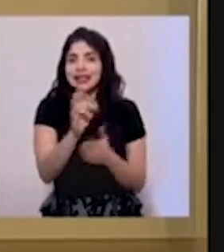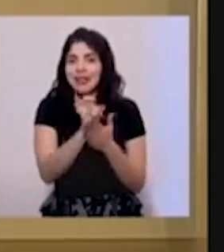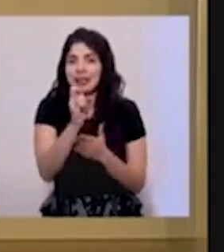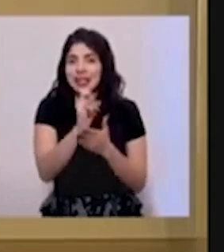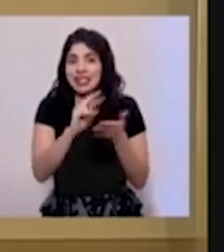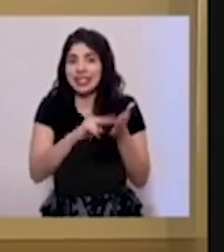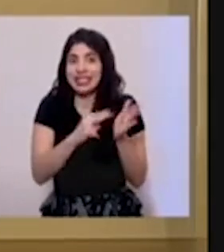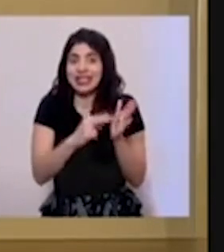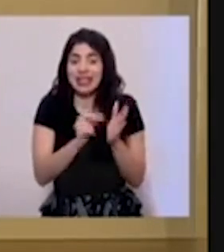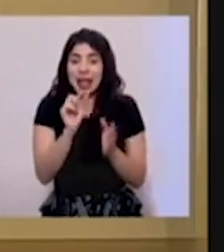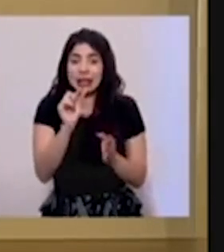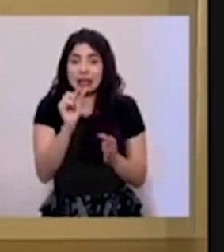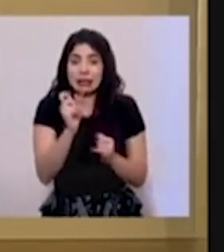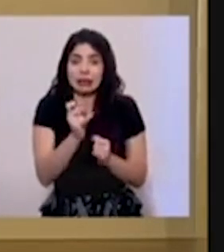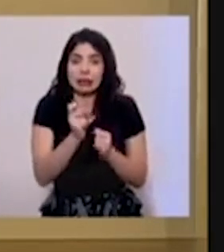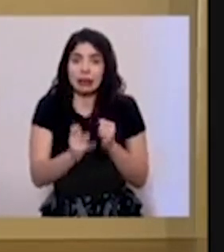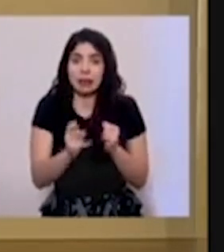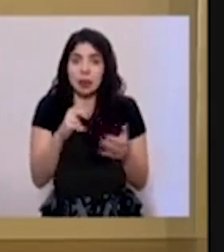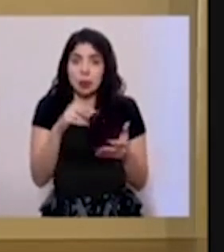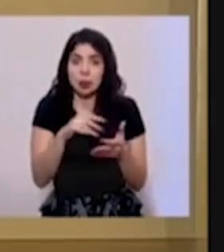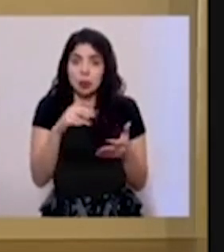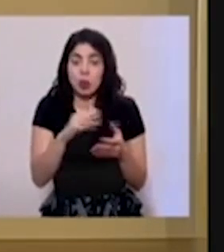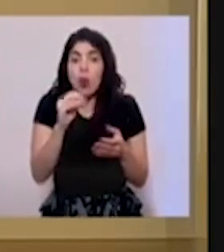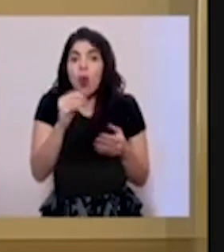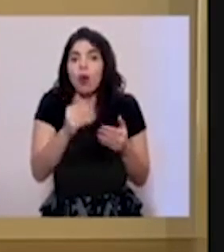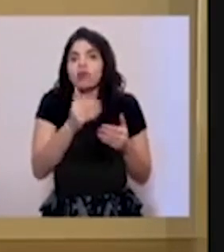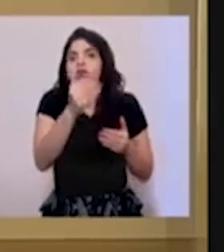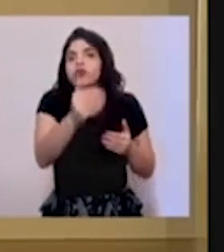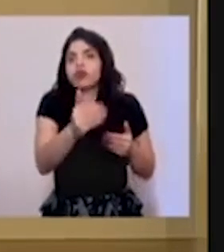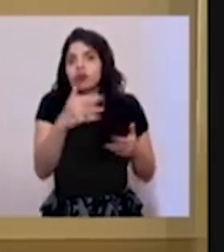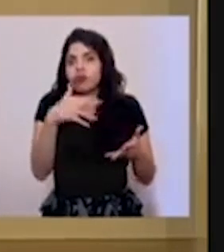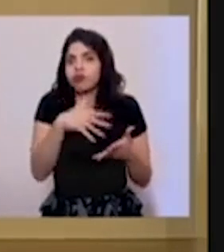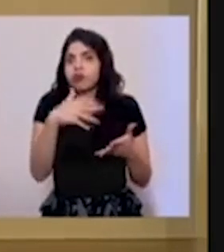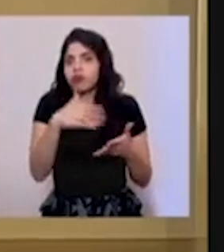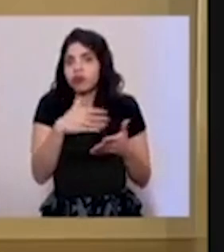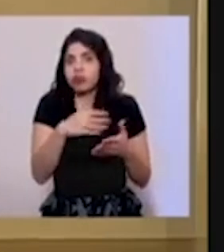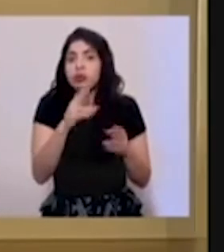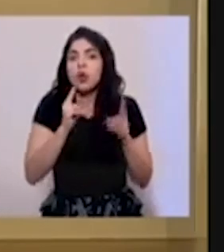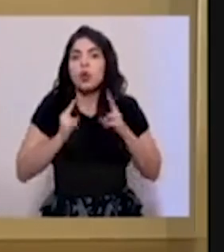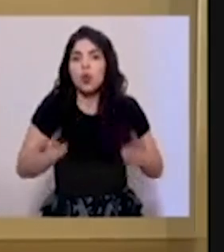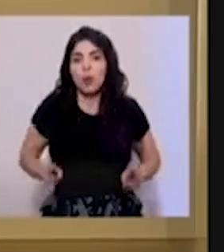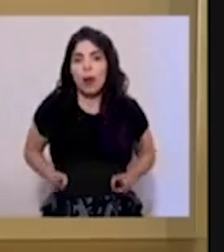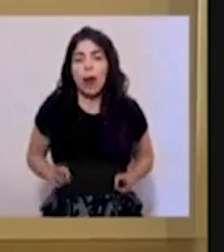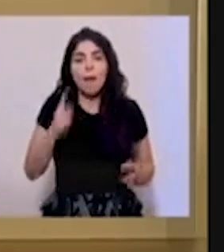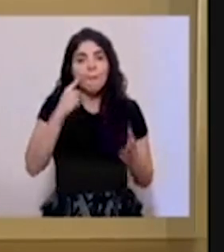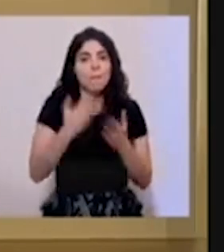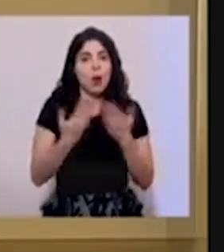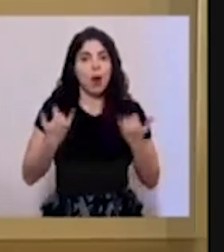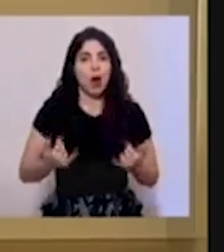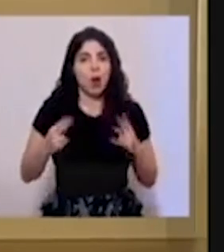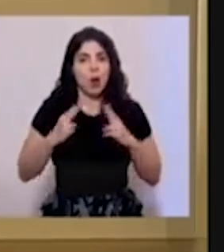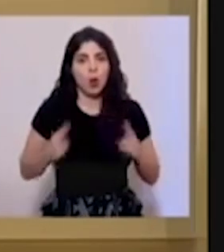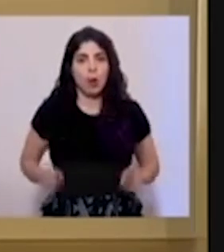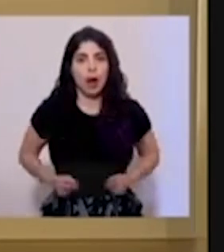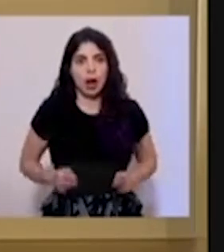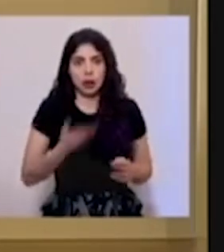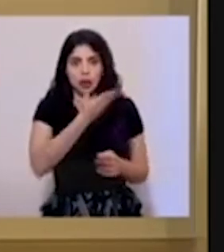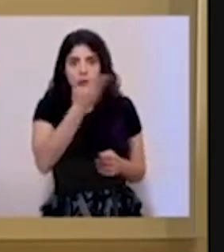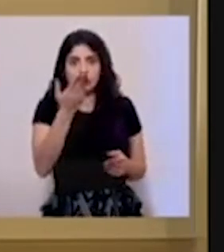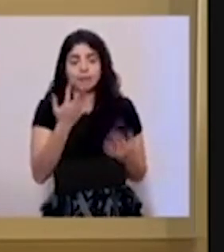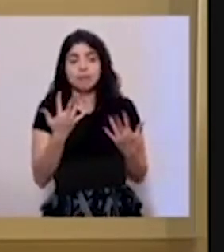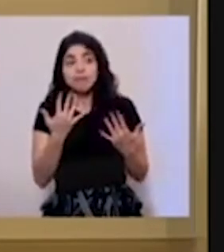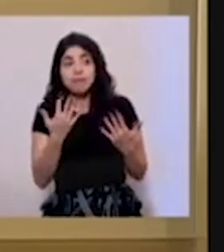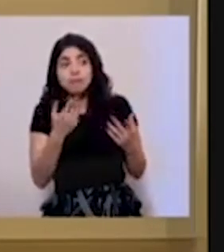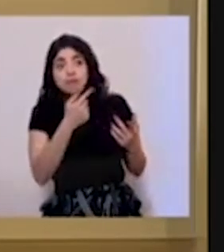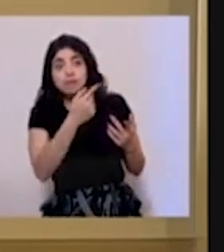investigación, o sea, que están en última fase o una fase muy adelantada de investigación en seres humanos, de prueba en seres humanos, para ya